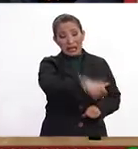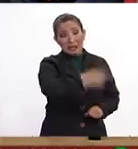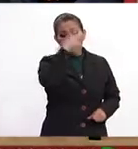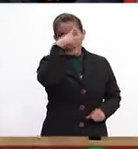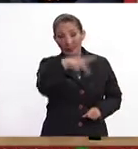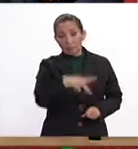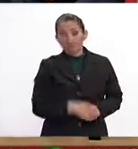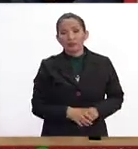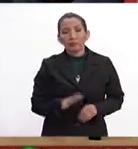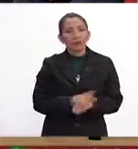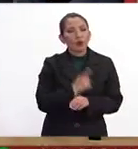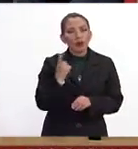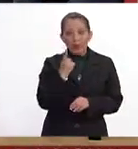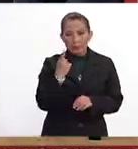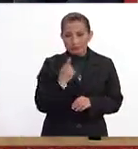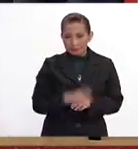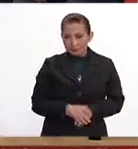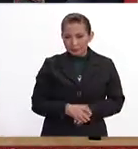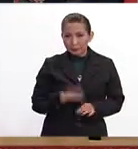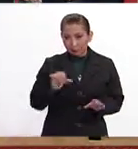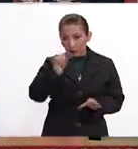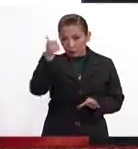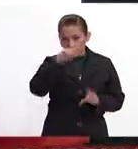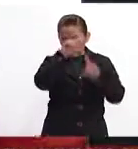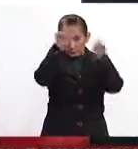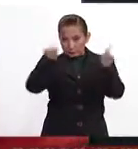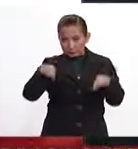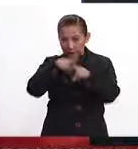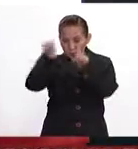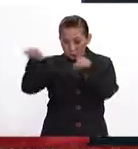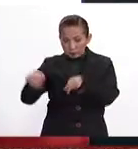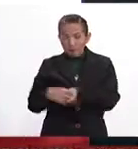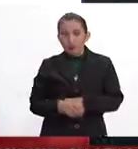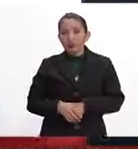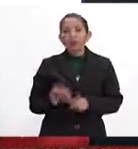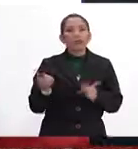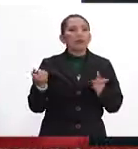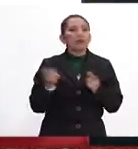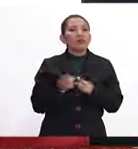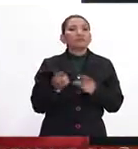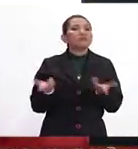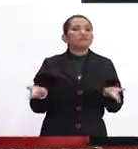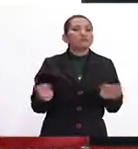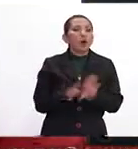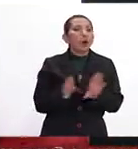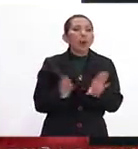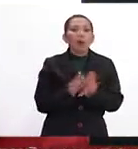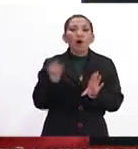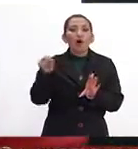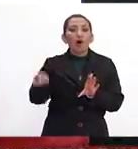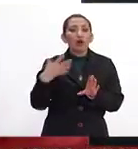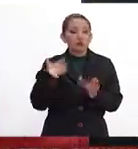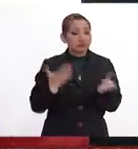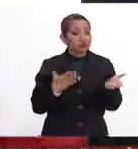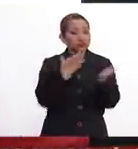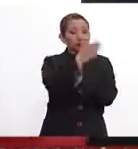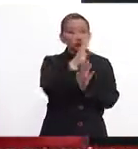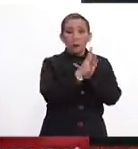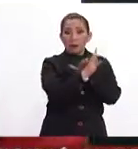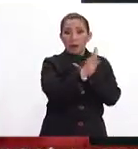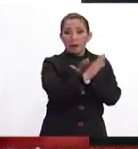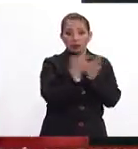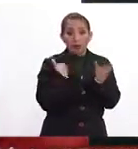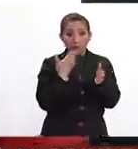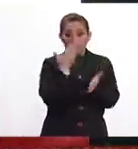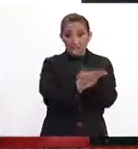Respecto a las razones, que son los siguientes tres gráficos que vienen, de hasta dónde, bueno, esto va a impedir la migración o no, o